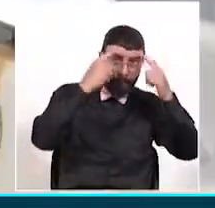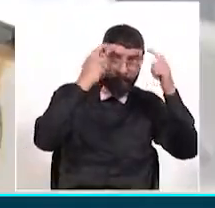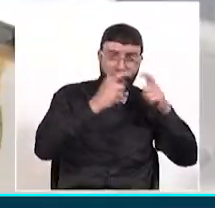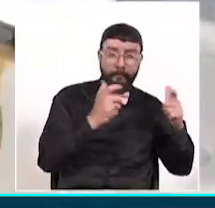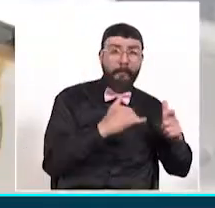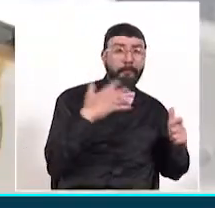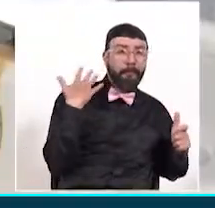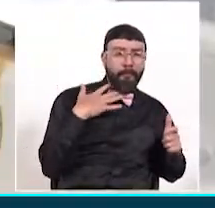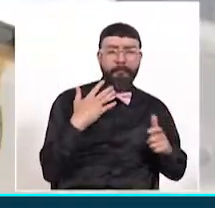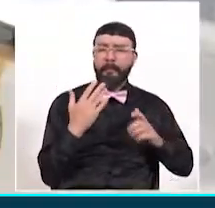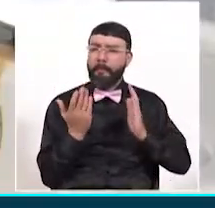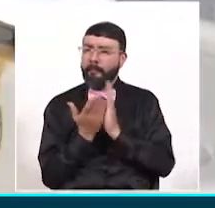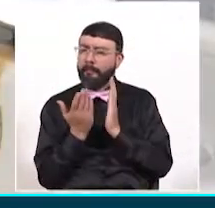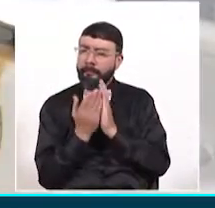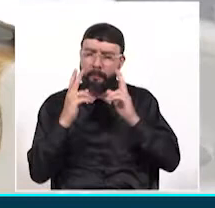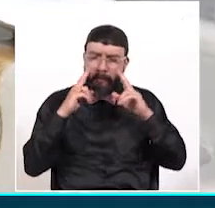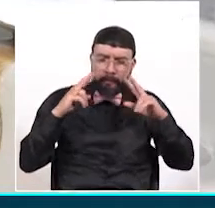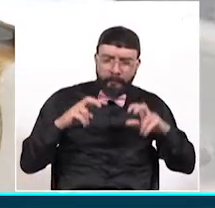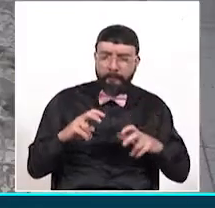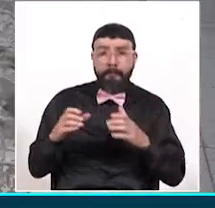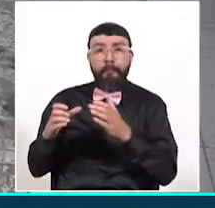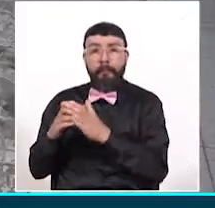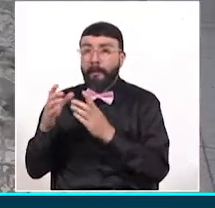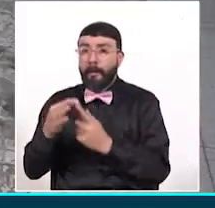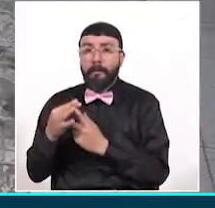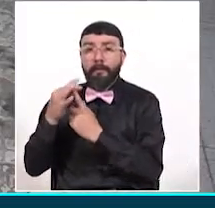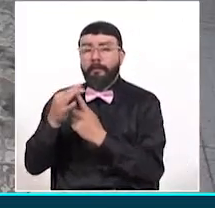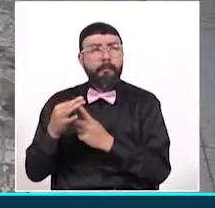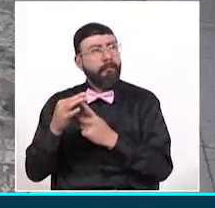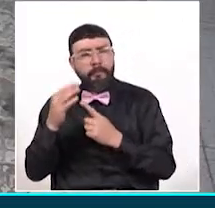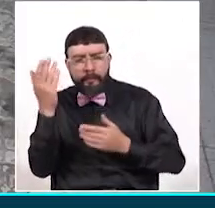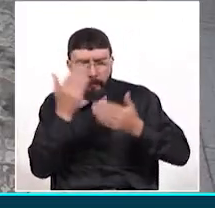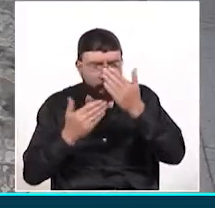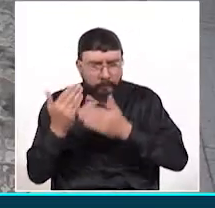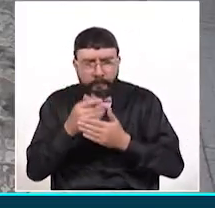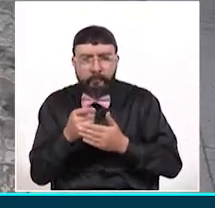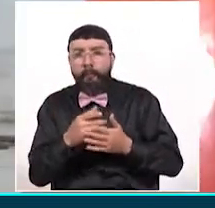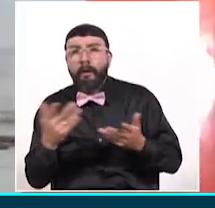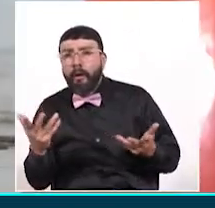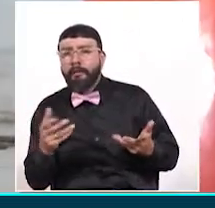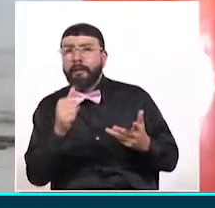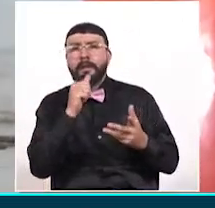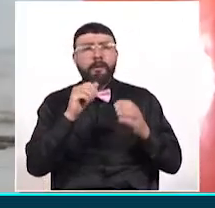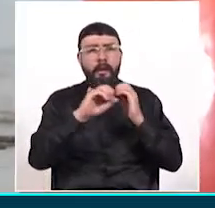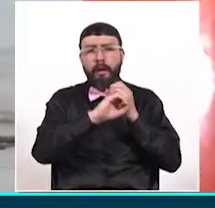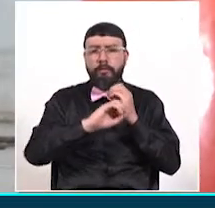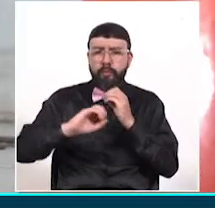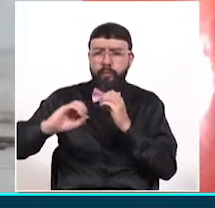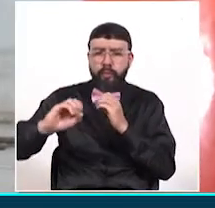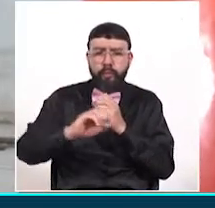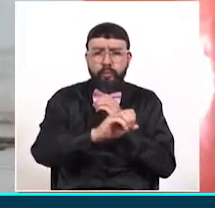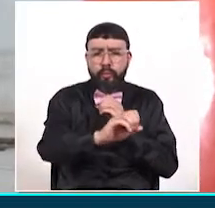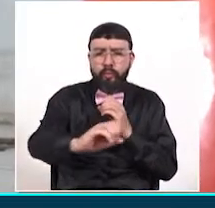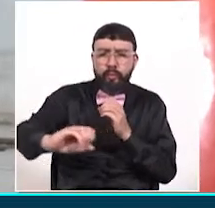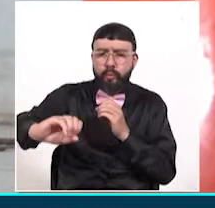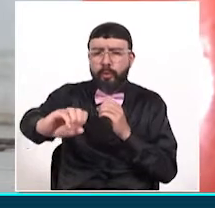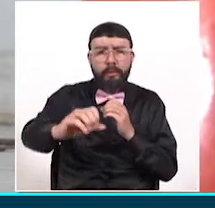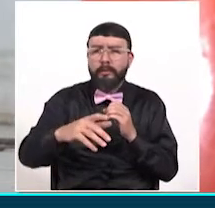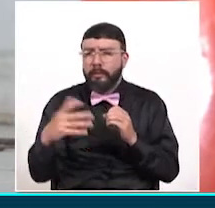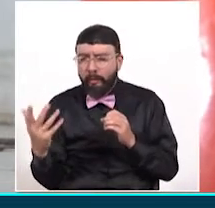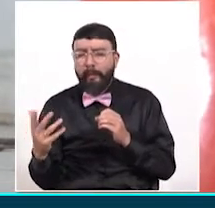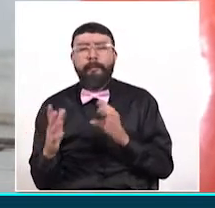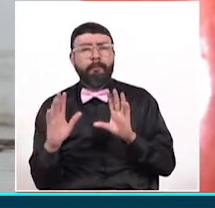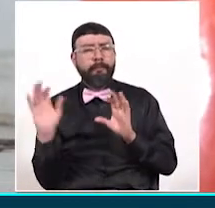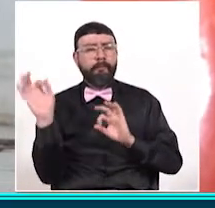se hará un estudio con un equipo especializado para verificar en qué condiciones se encuentra la tubería que atraviesa todo este sector. Luego se